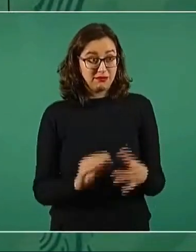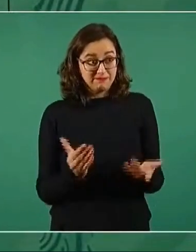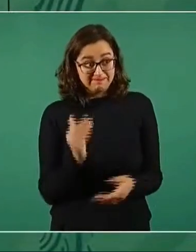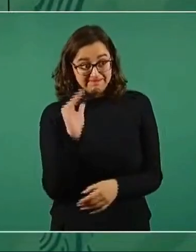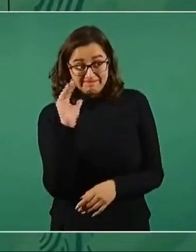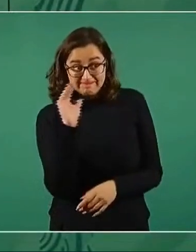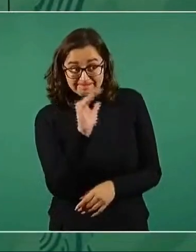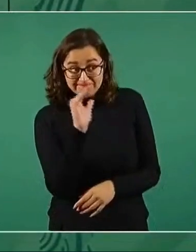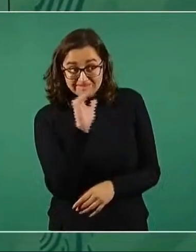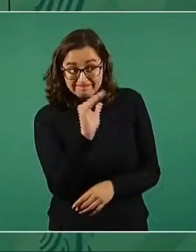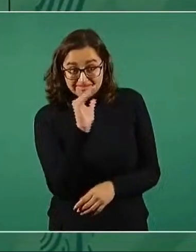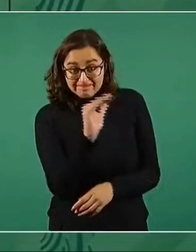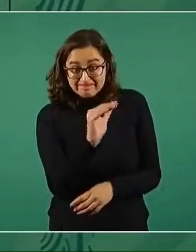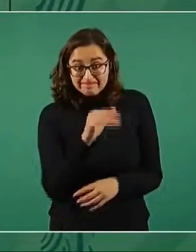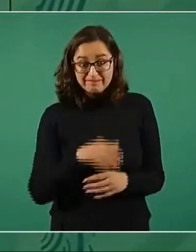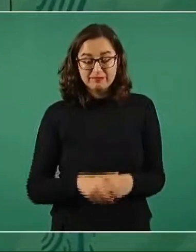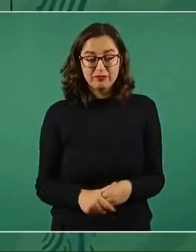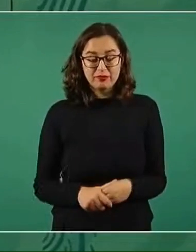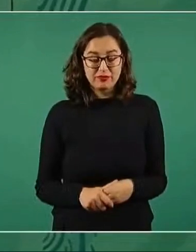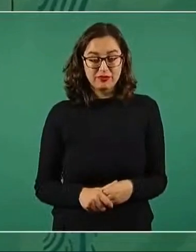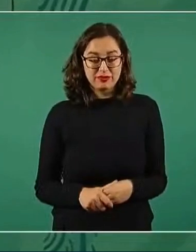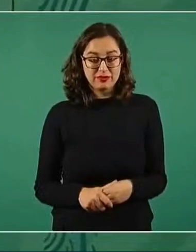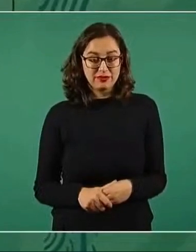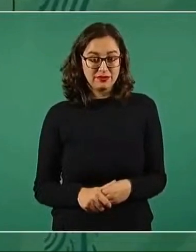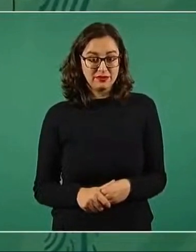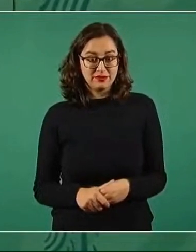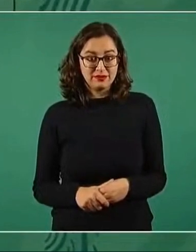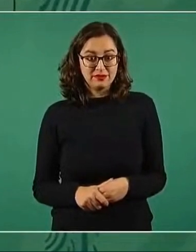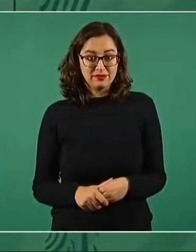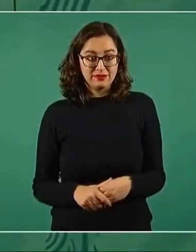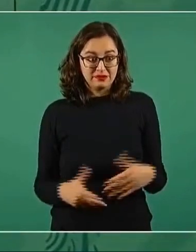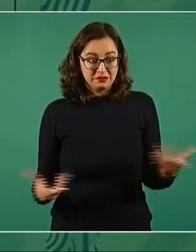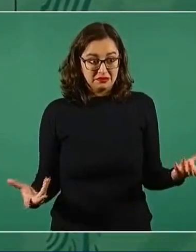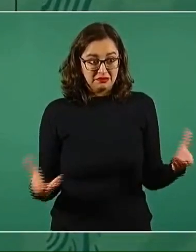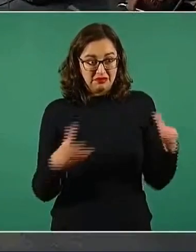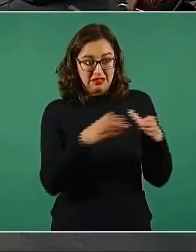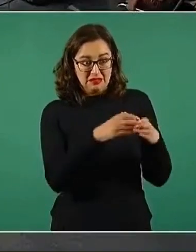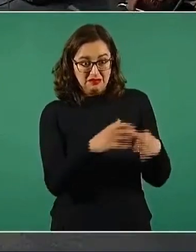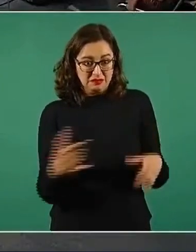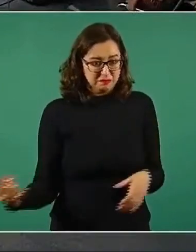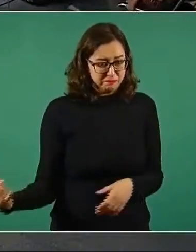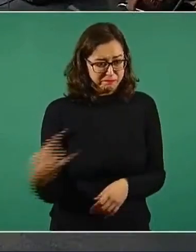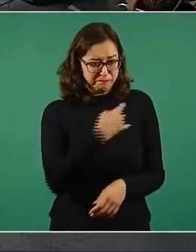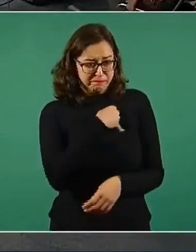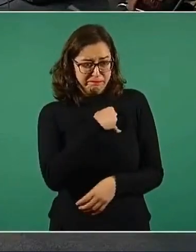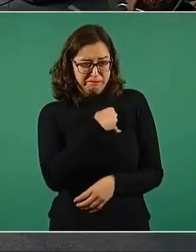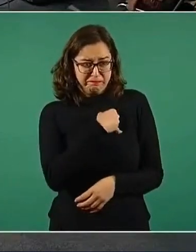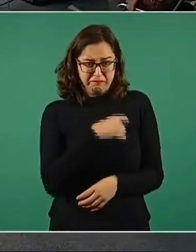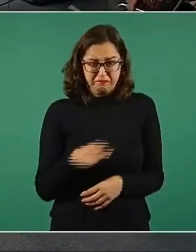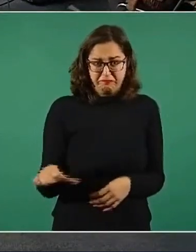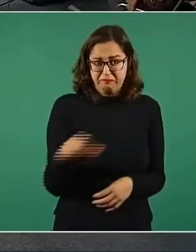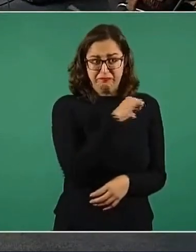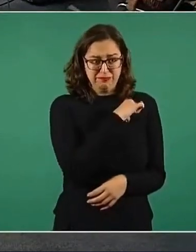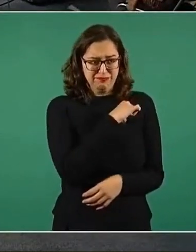no sean tan individualistas, tan egoístas,